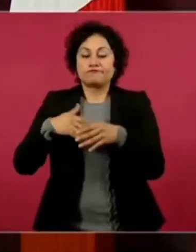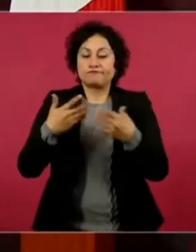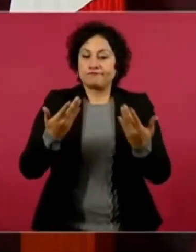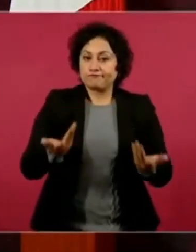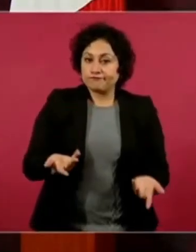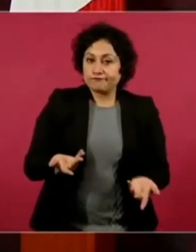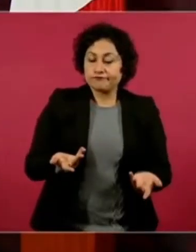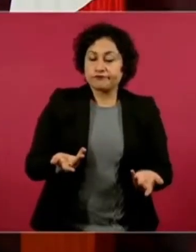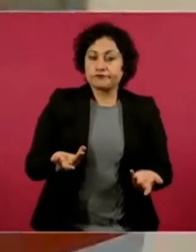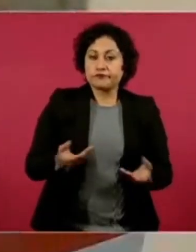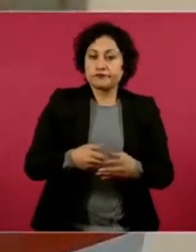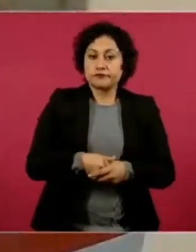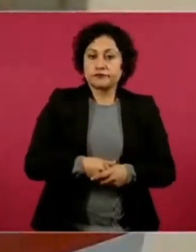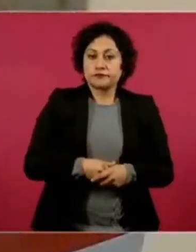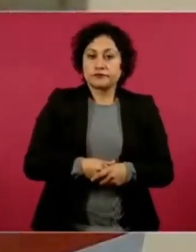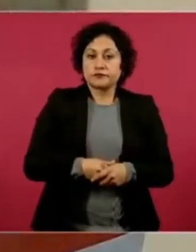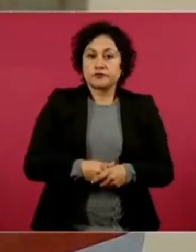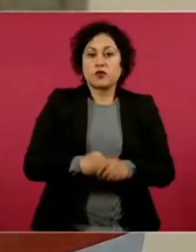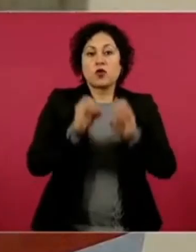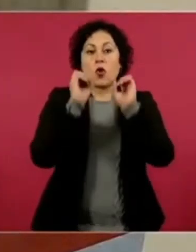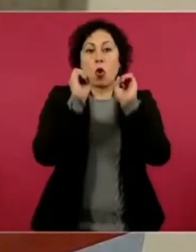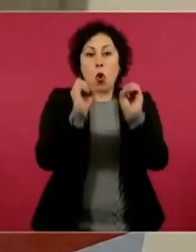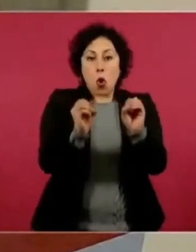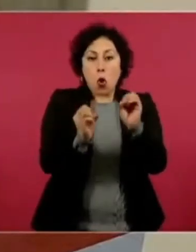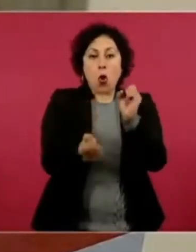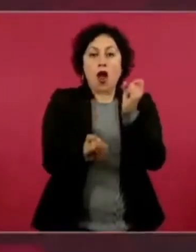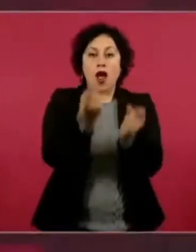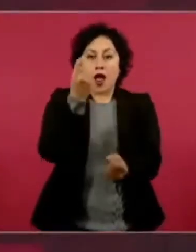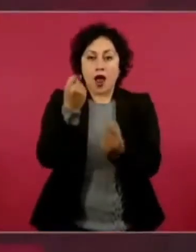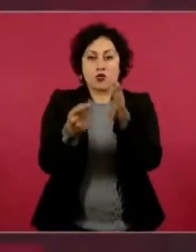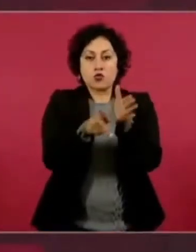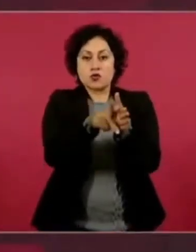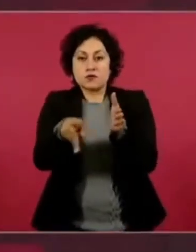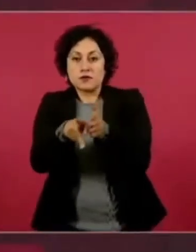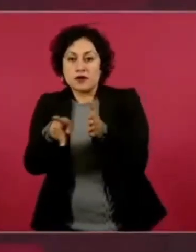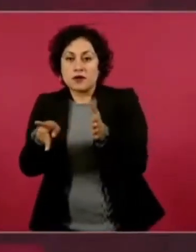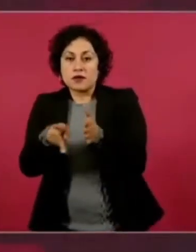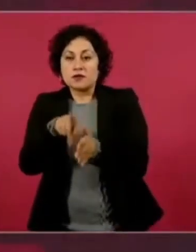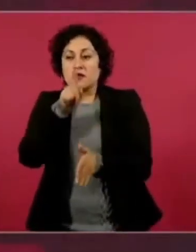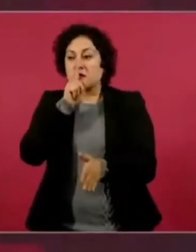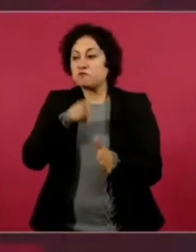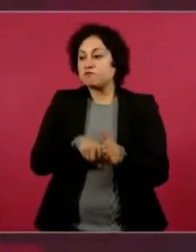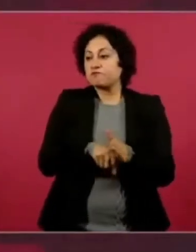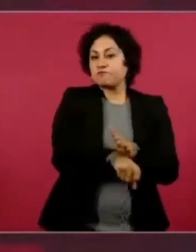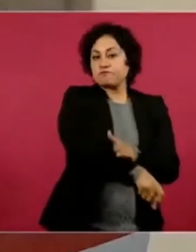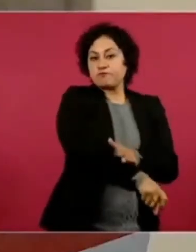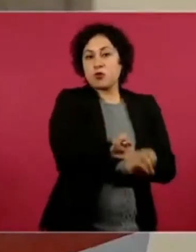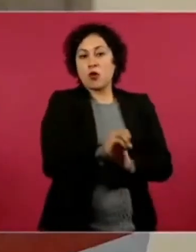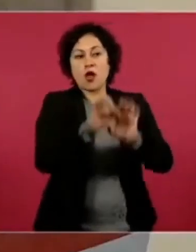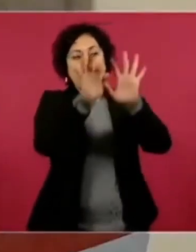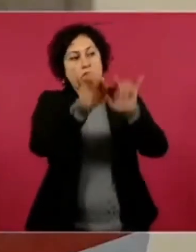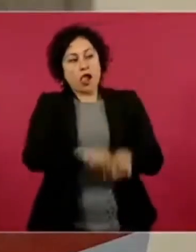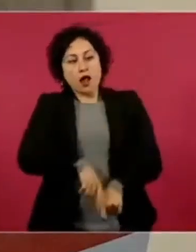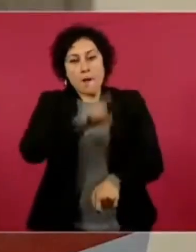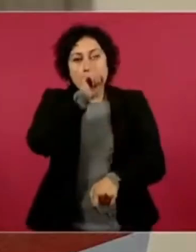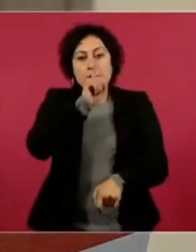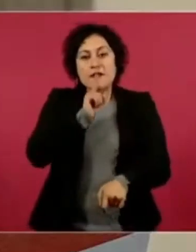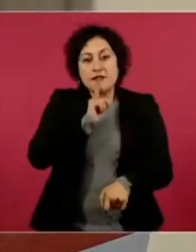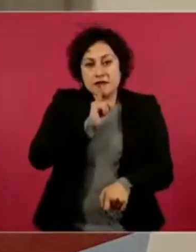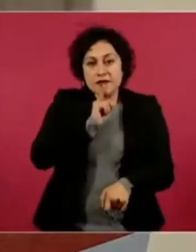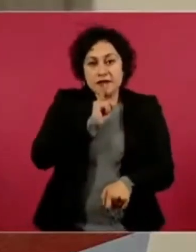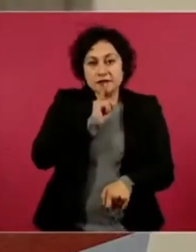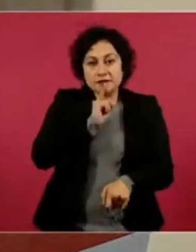periodistas vendidos o alquilados y de la